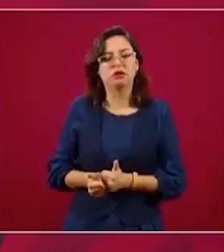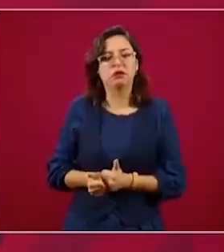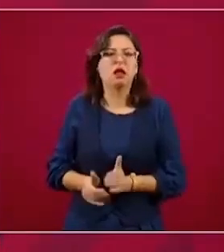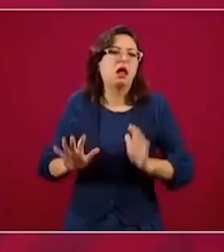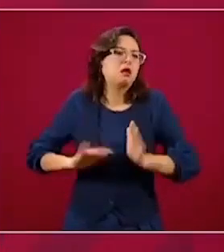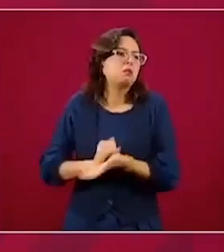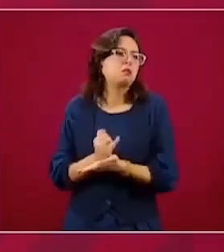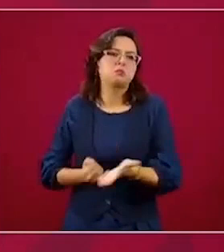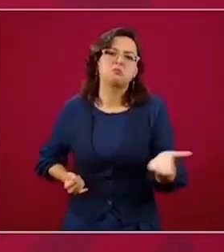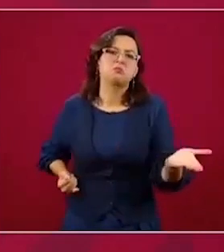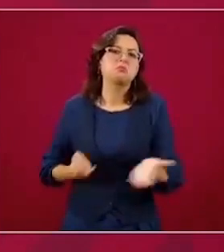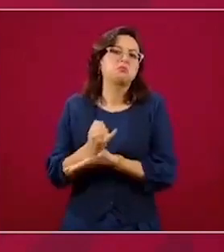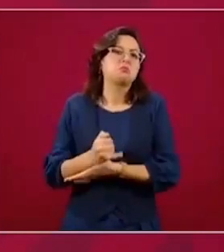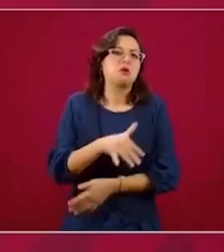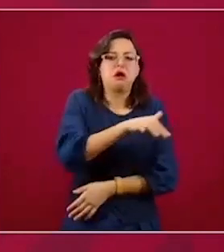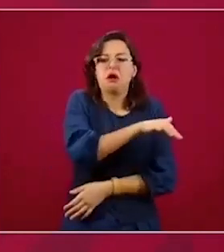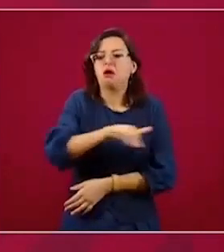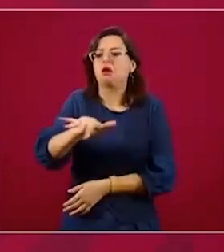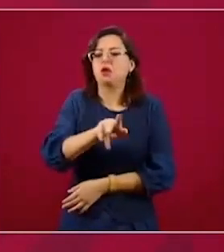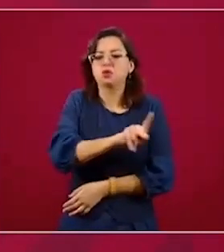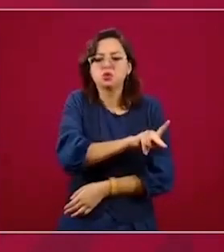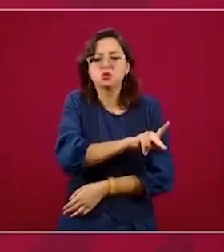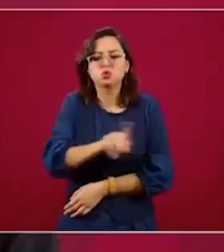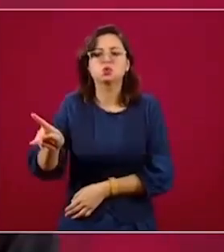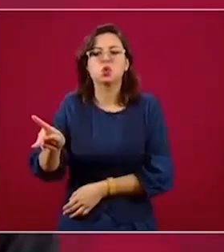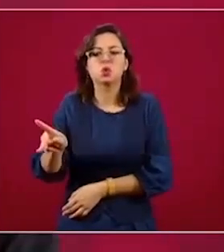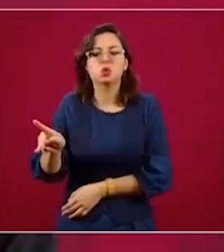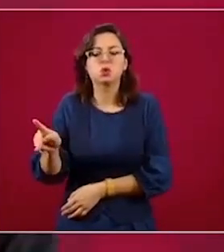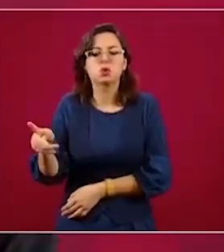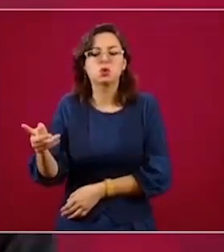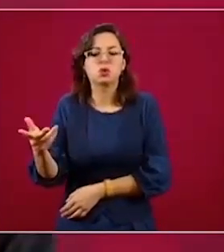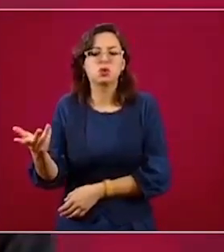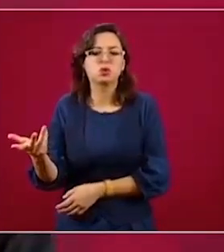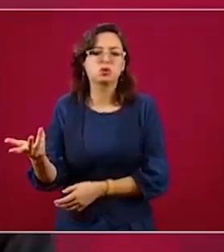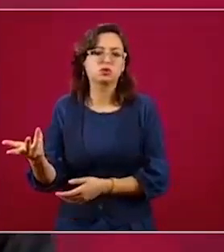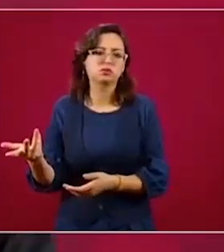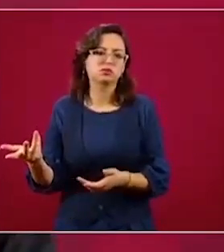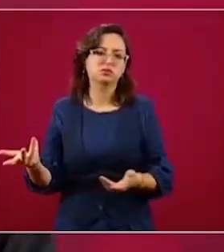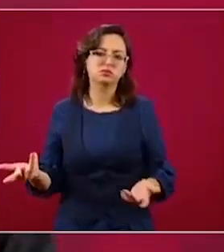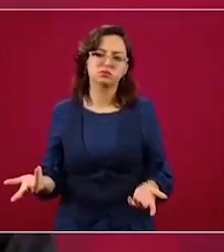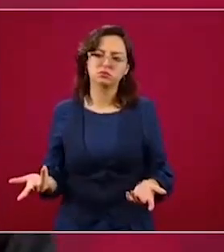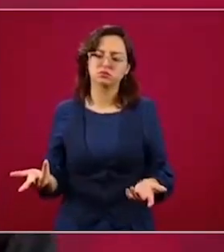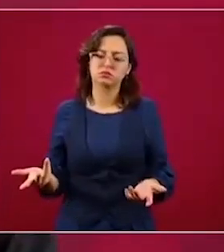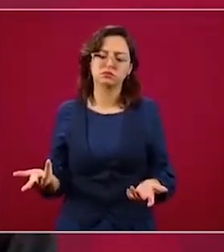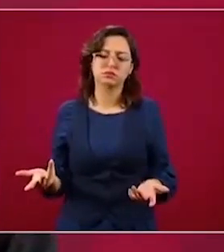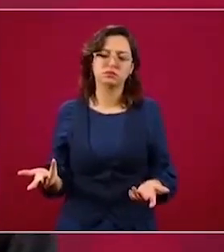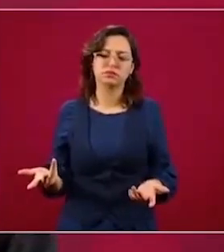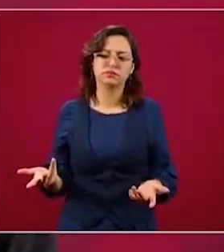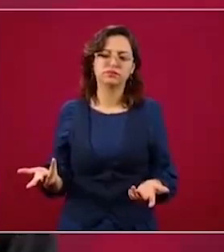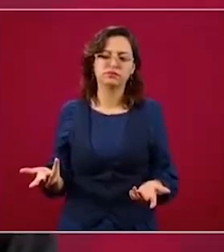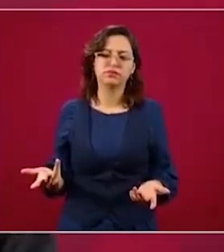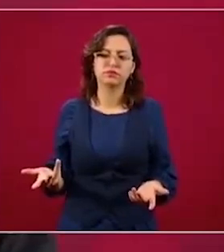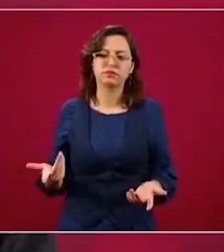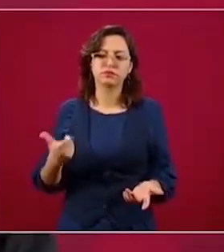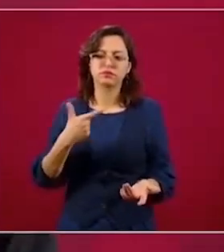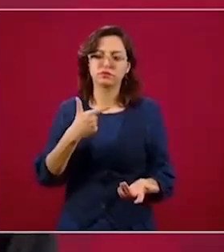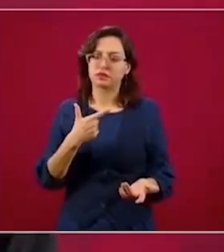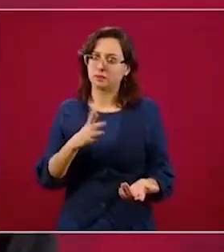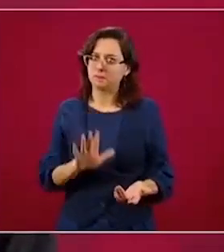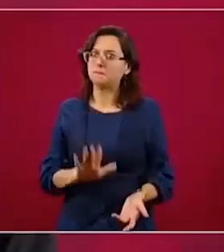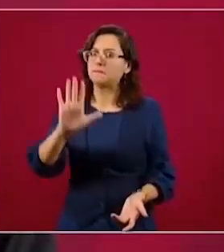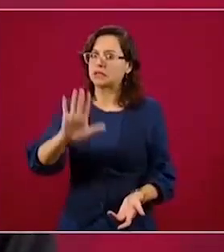así muy cercana a lo autoritario,